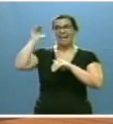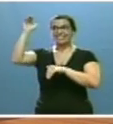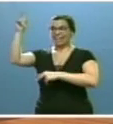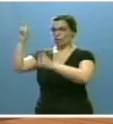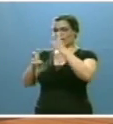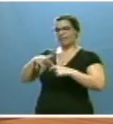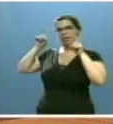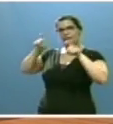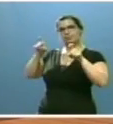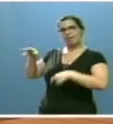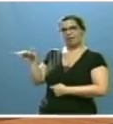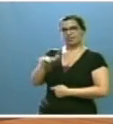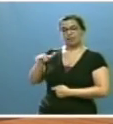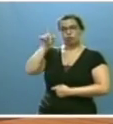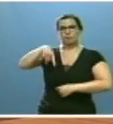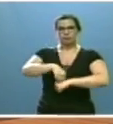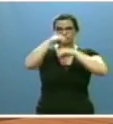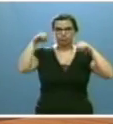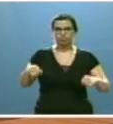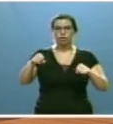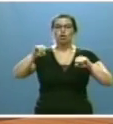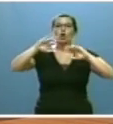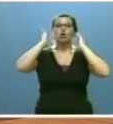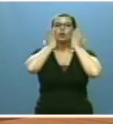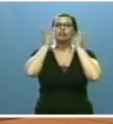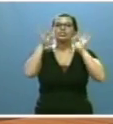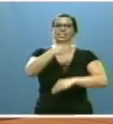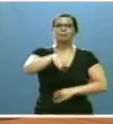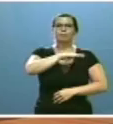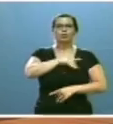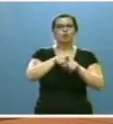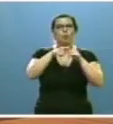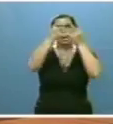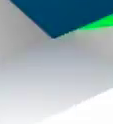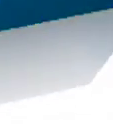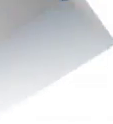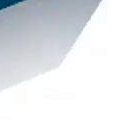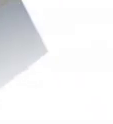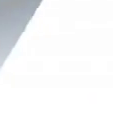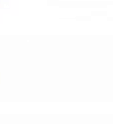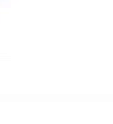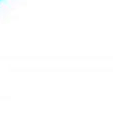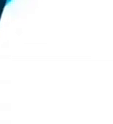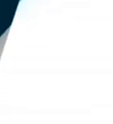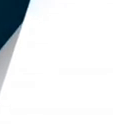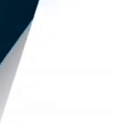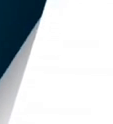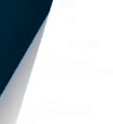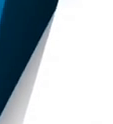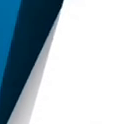y con la consolidación del Congreso del Español como evento propio. ¡Gracias!